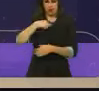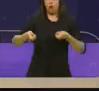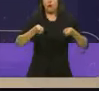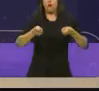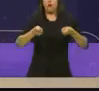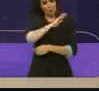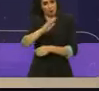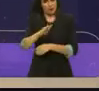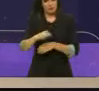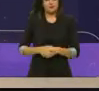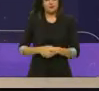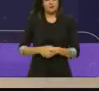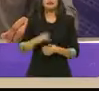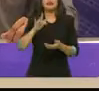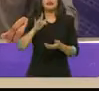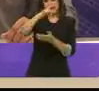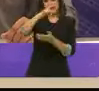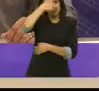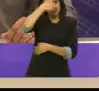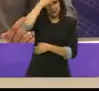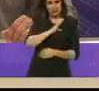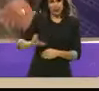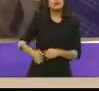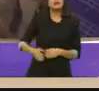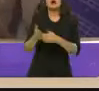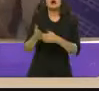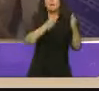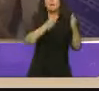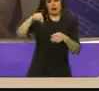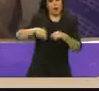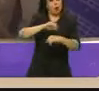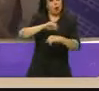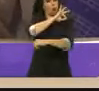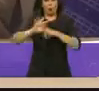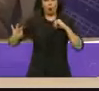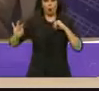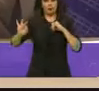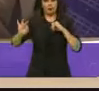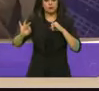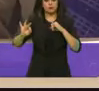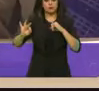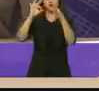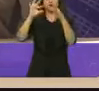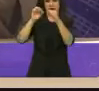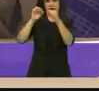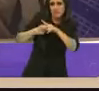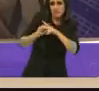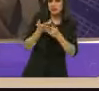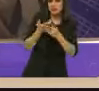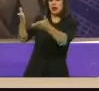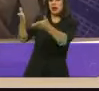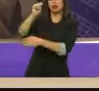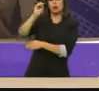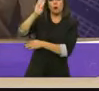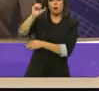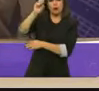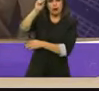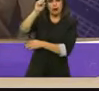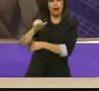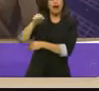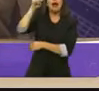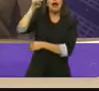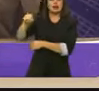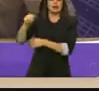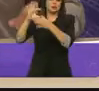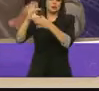Yo creo que esto va a ser un punto que lo van a comentar y que lo van a... Hay incluso en... Santiago Taboada de la coalición va por la Ciudad de